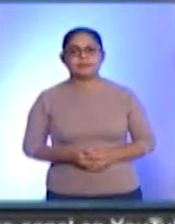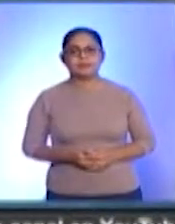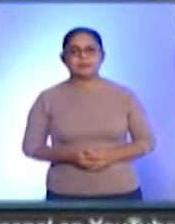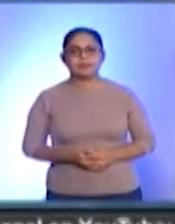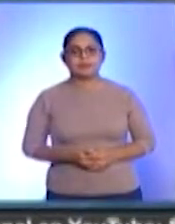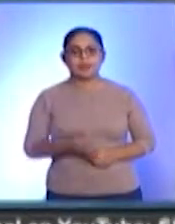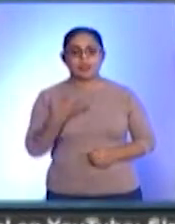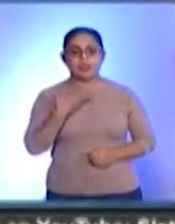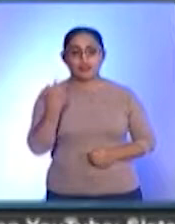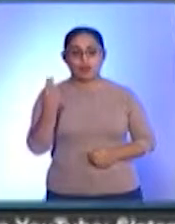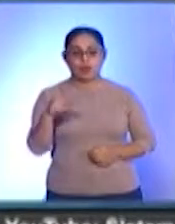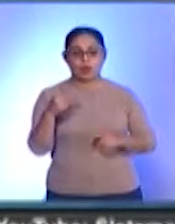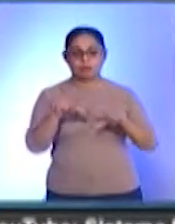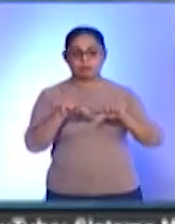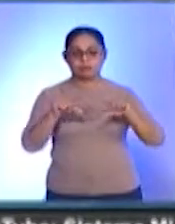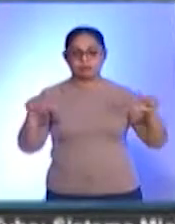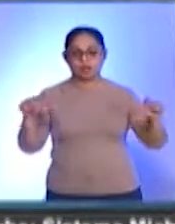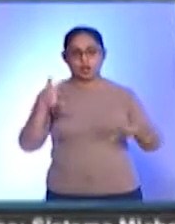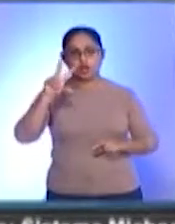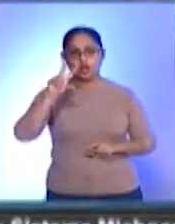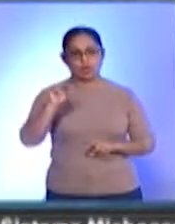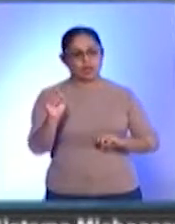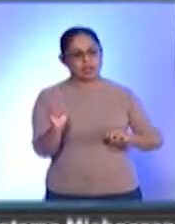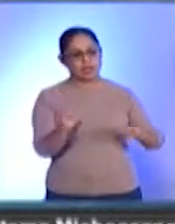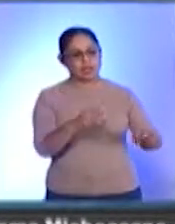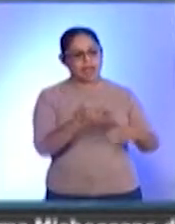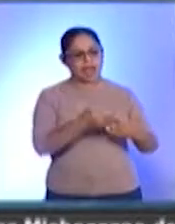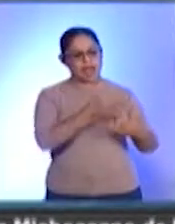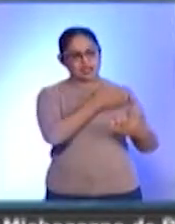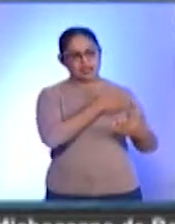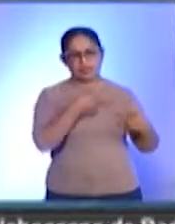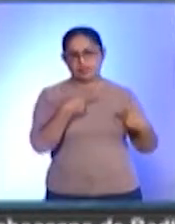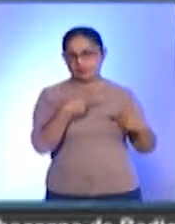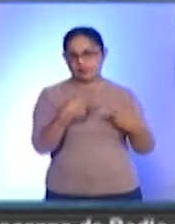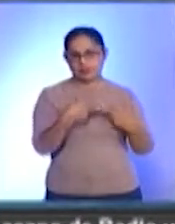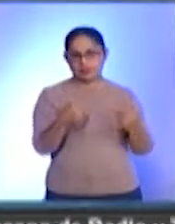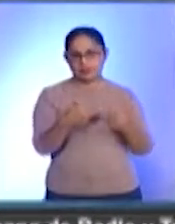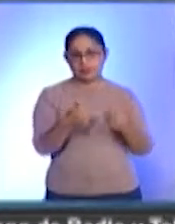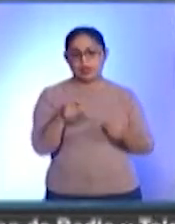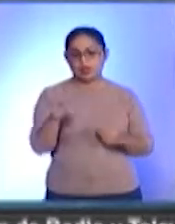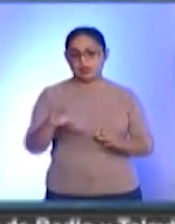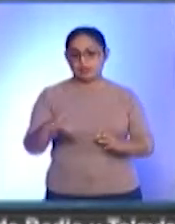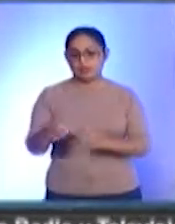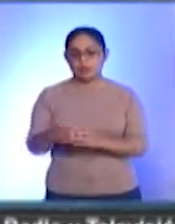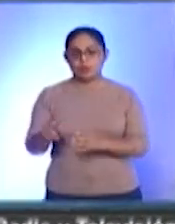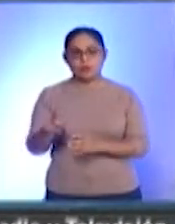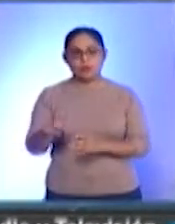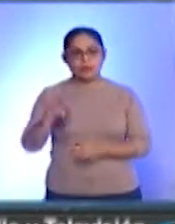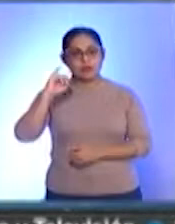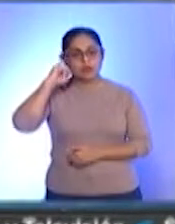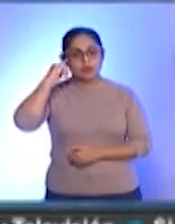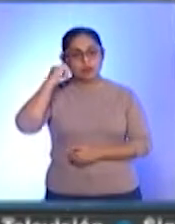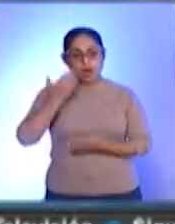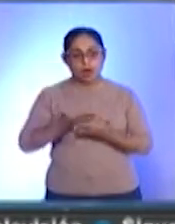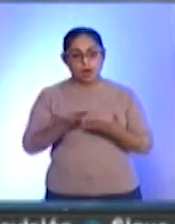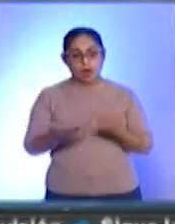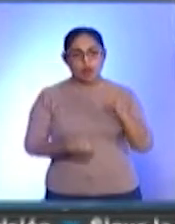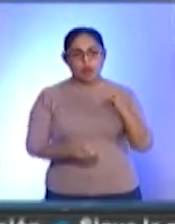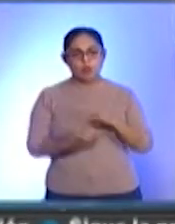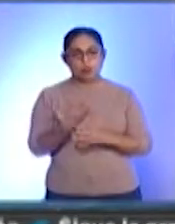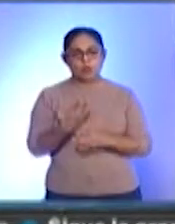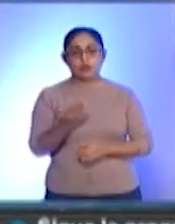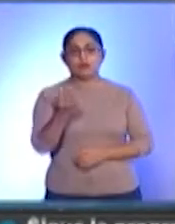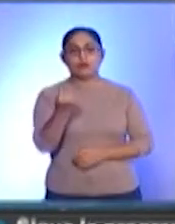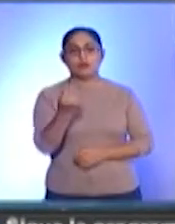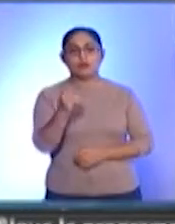Bajo el lema, no dejar a nadie atrás, pueblos indígenas y la llamada a un nuevo contrato social, este 9 de